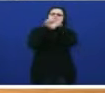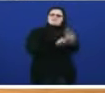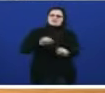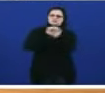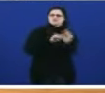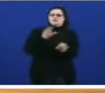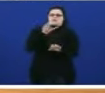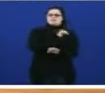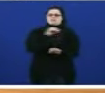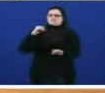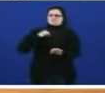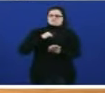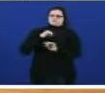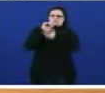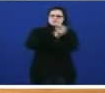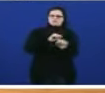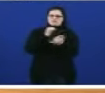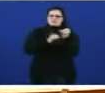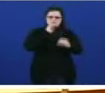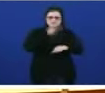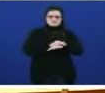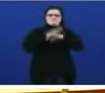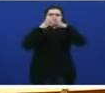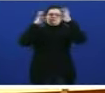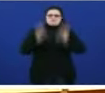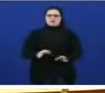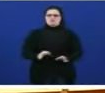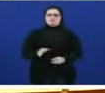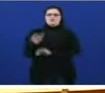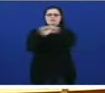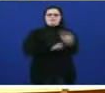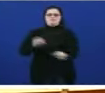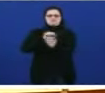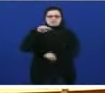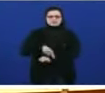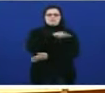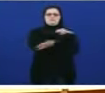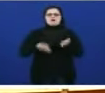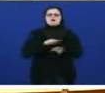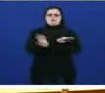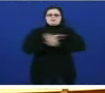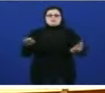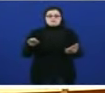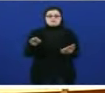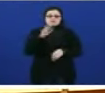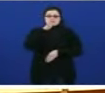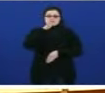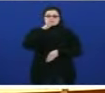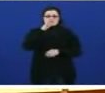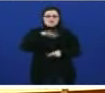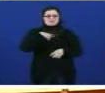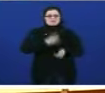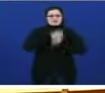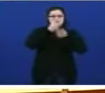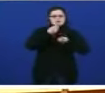autónomas cumpre, señoría firmeza firmeza na defensa deste país pasar das declaracións os feitos